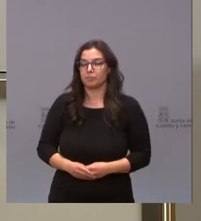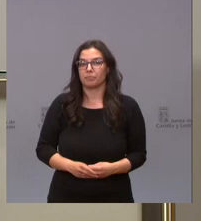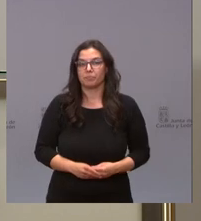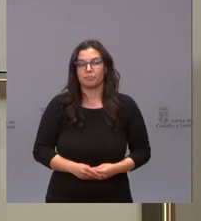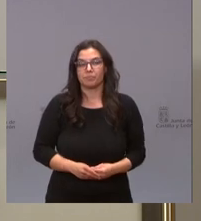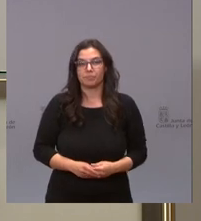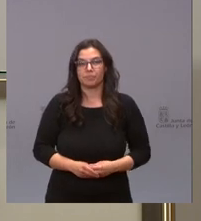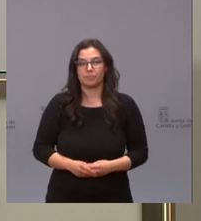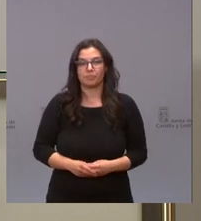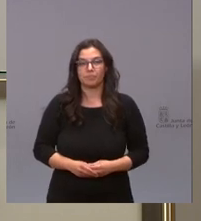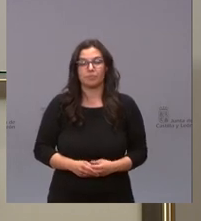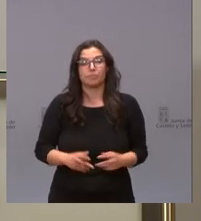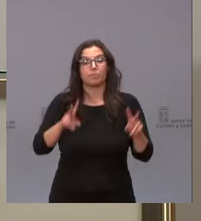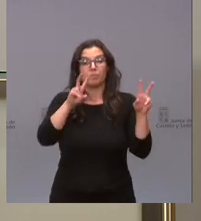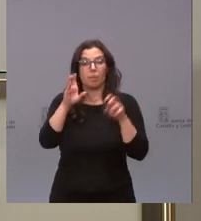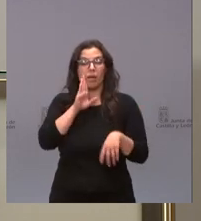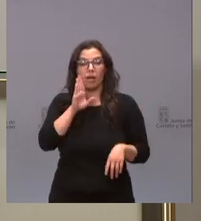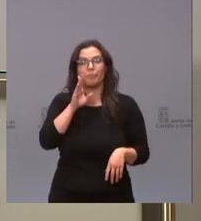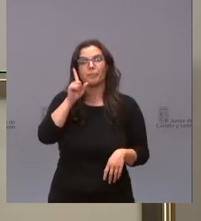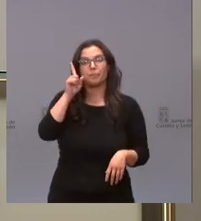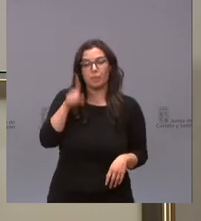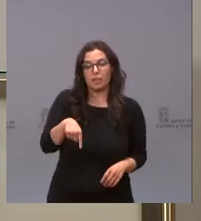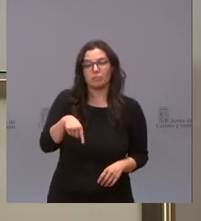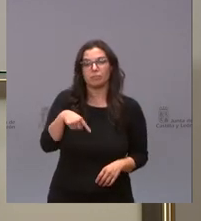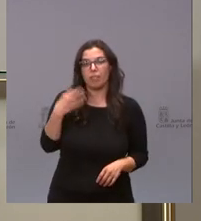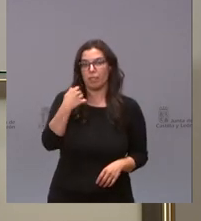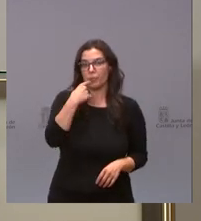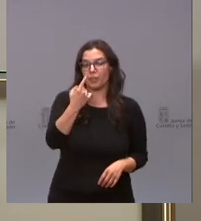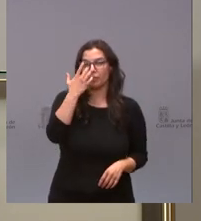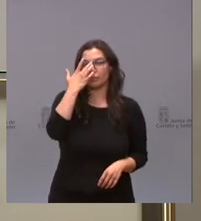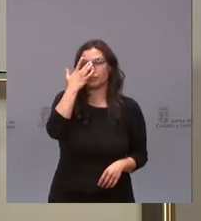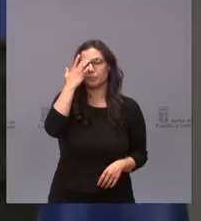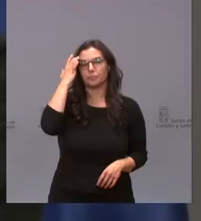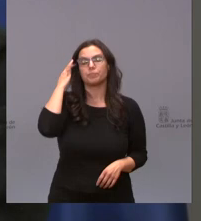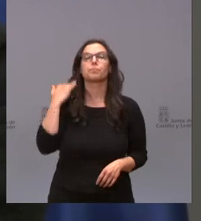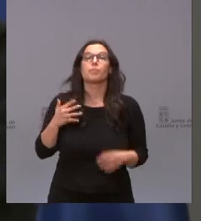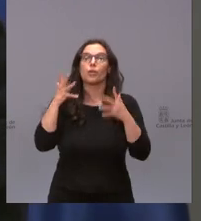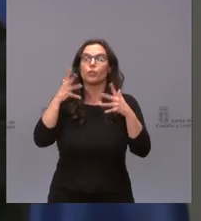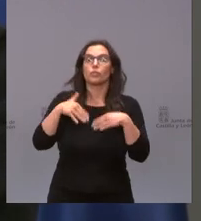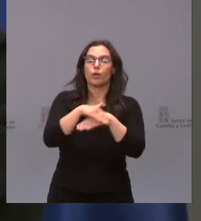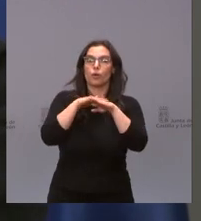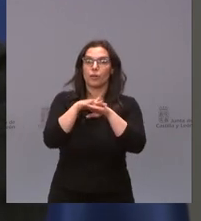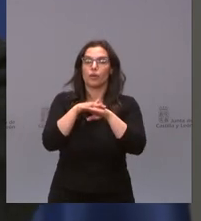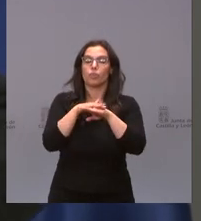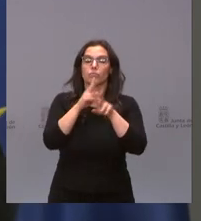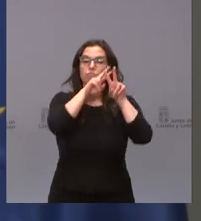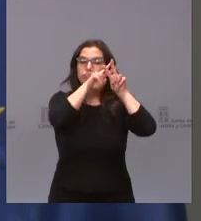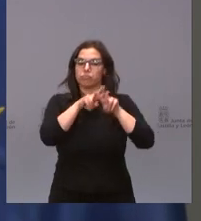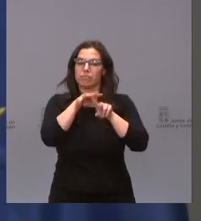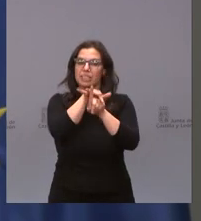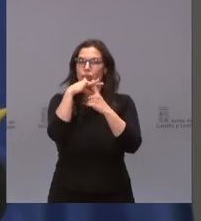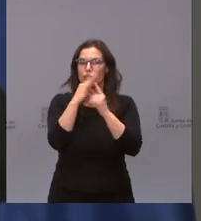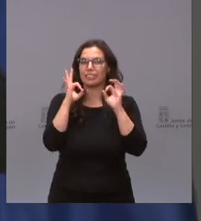Aparte de estos asuntos, también he de decirles que el Consejo de Gobierno ha analizado la situación sanitaria.